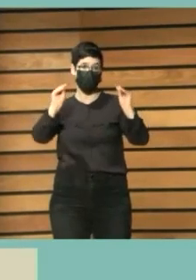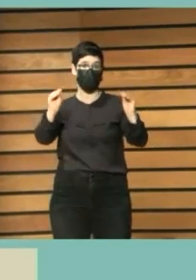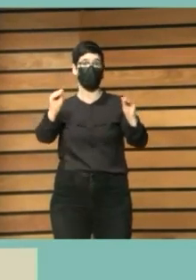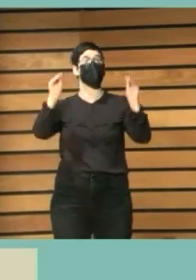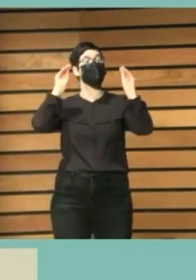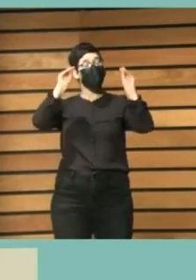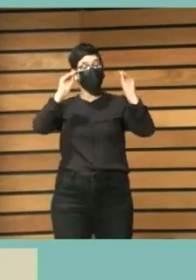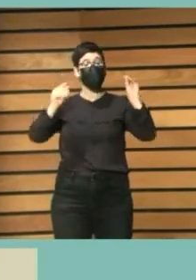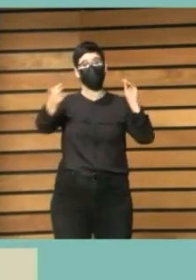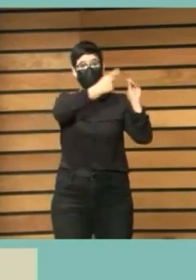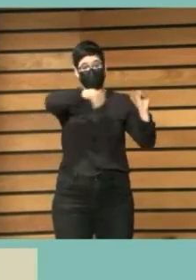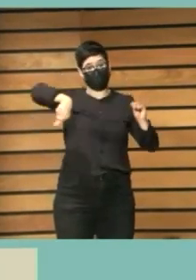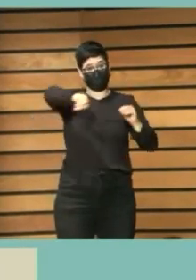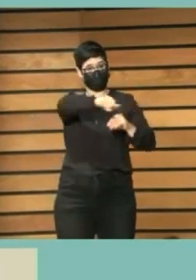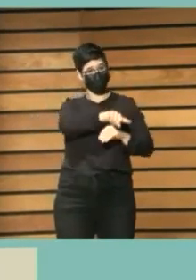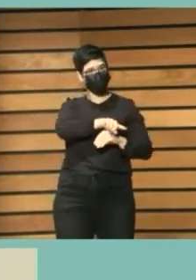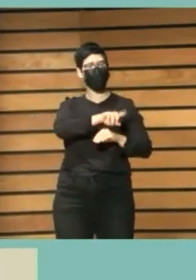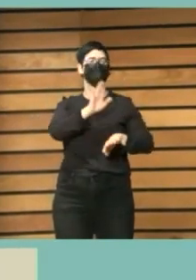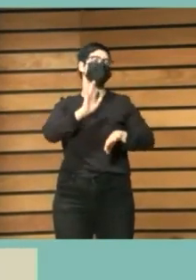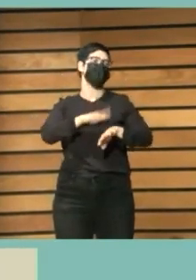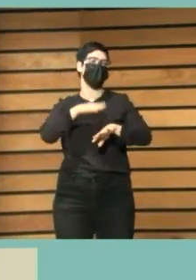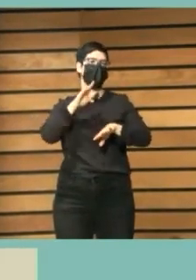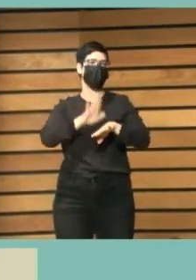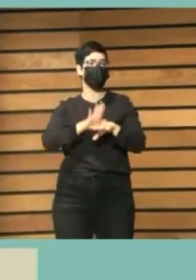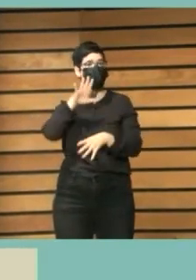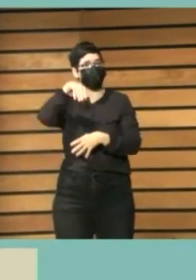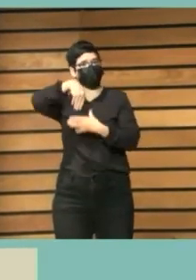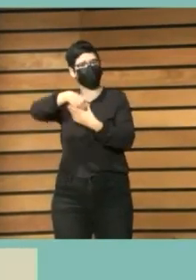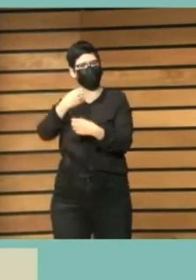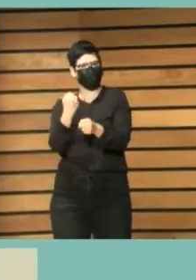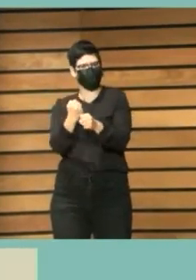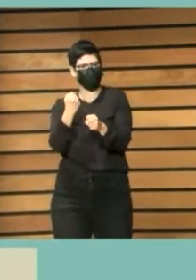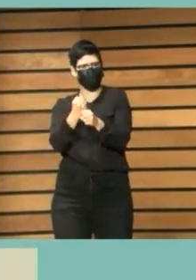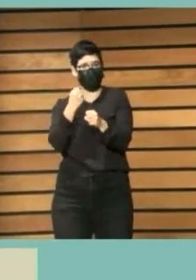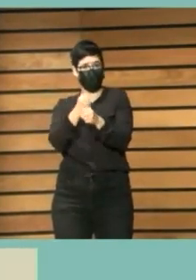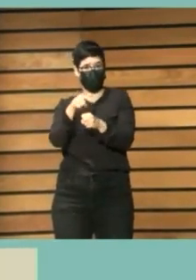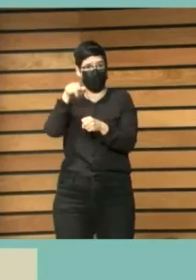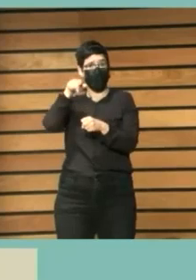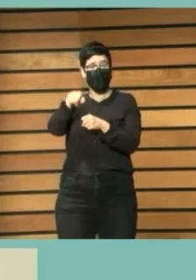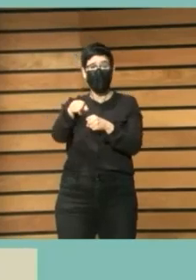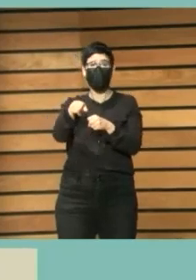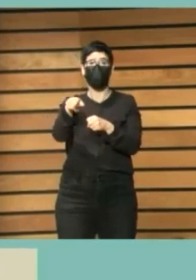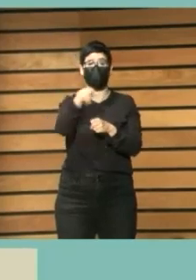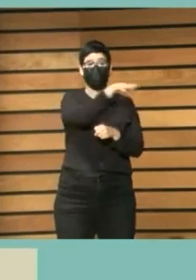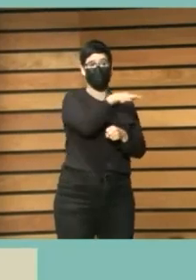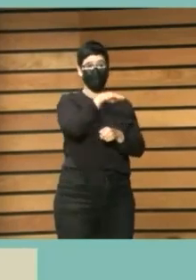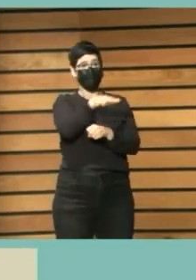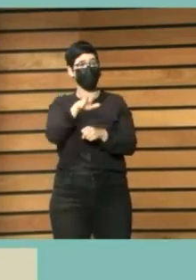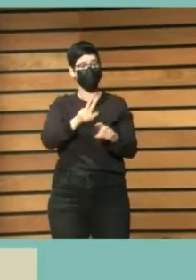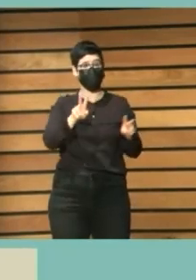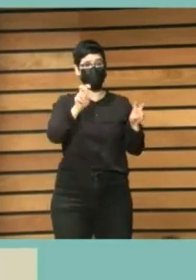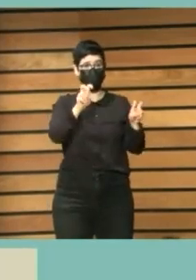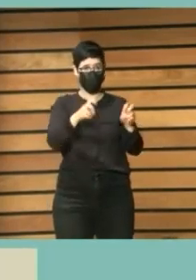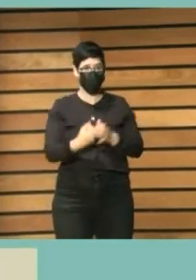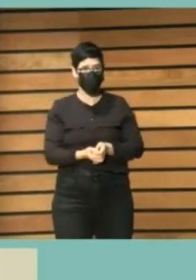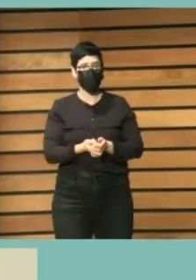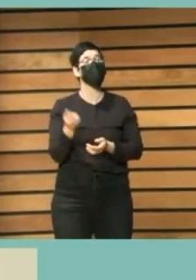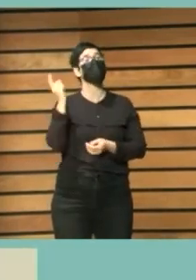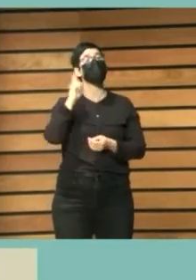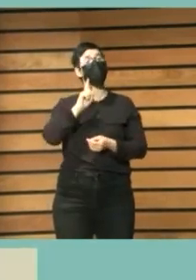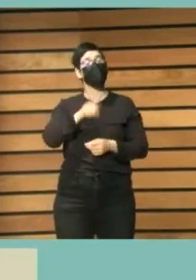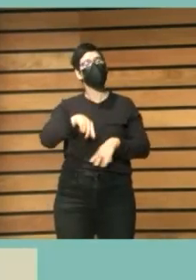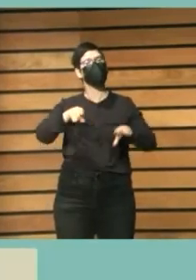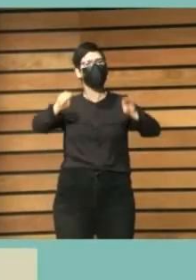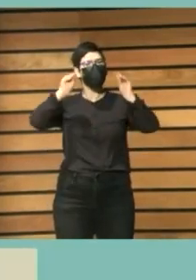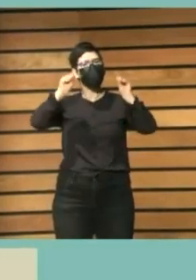y formación para operar en estos escenarios, pero también formación a los